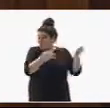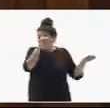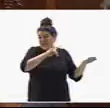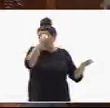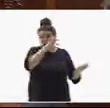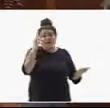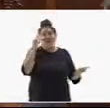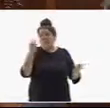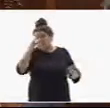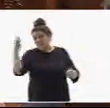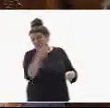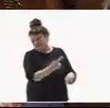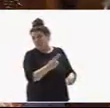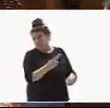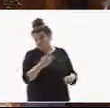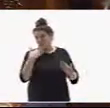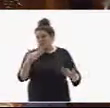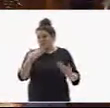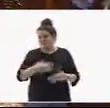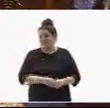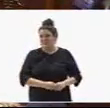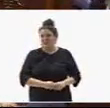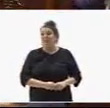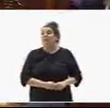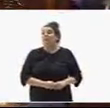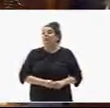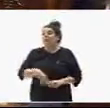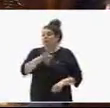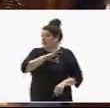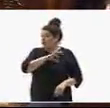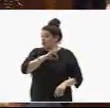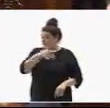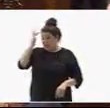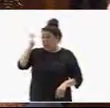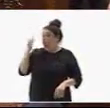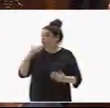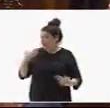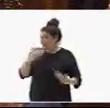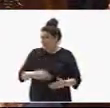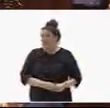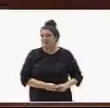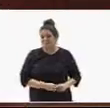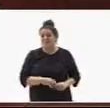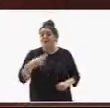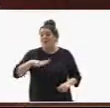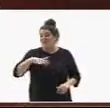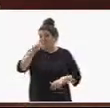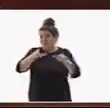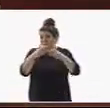los Canarios. Muchas gracias. Gracias, señora Santana. Ruego al público asistente, señoría,